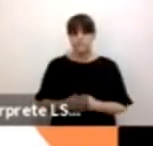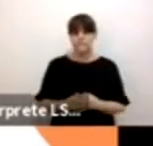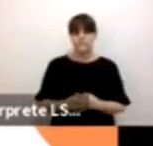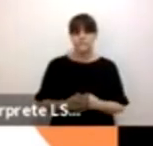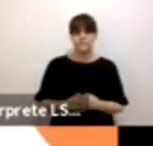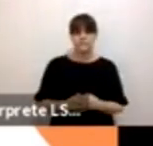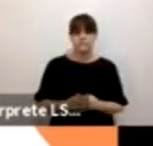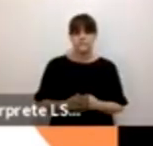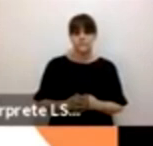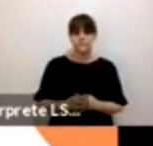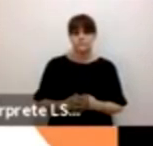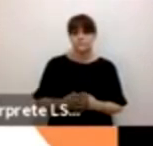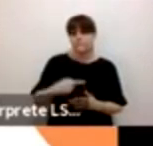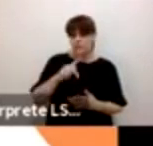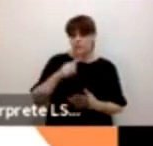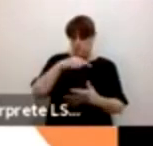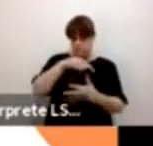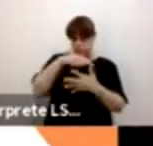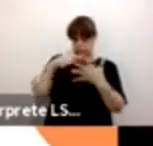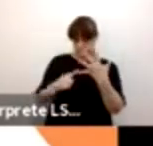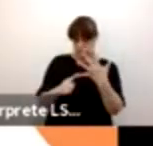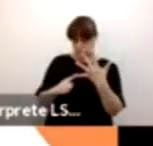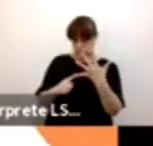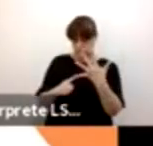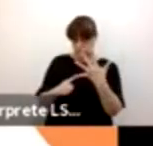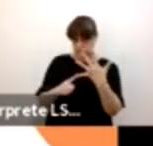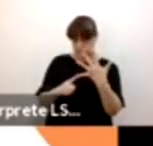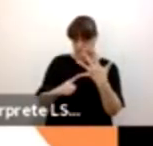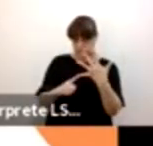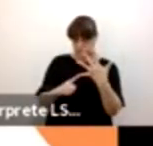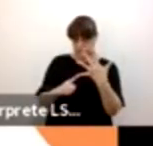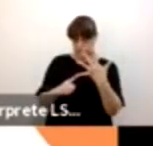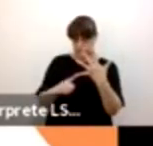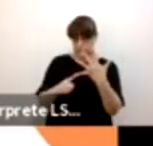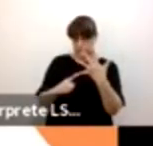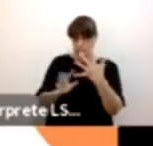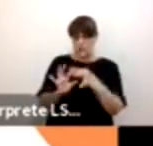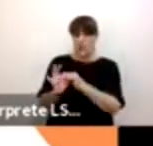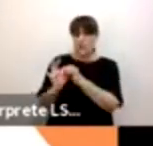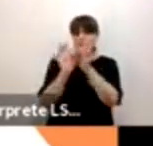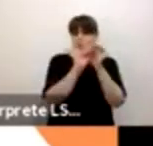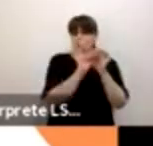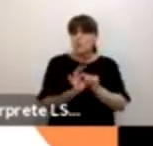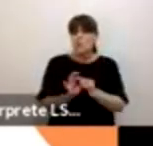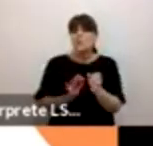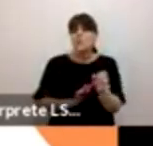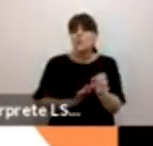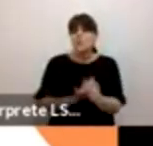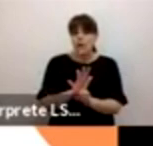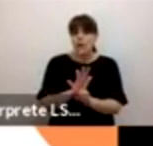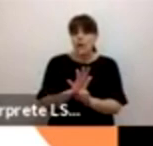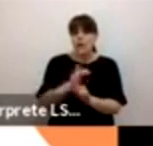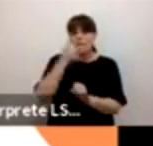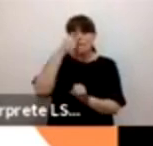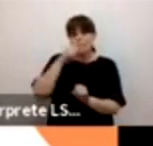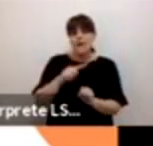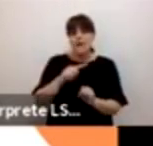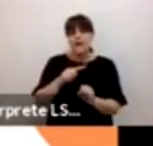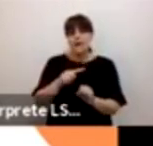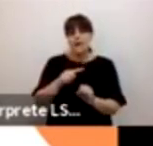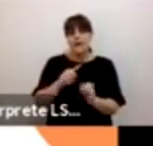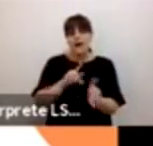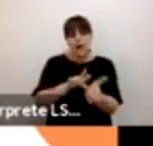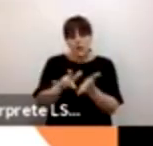Sin embargo, todos estos están atravesados con el objetivo de lograr construir una sociedad mucho más pacífica en la